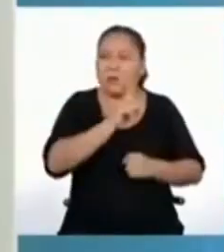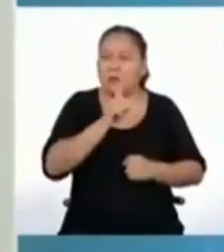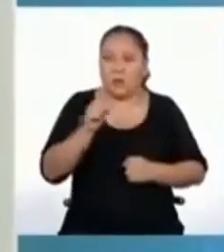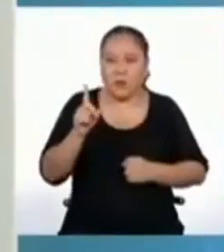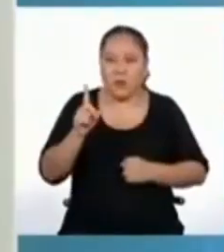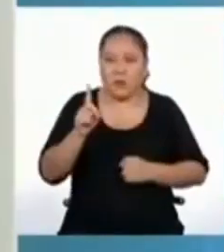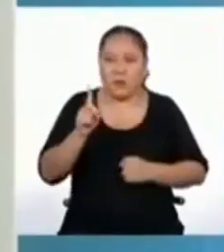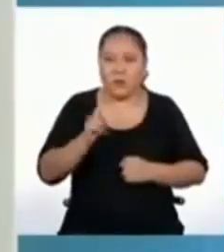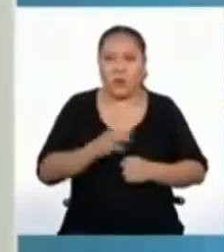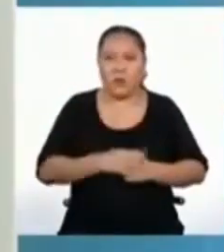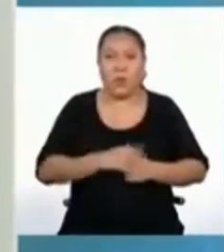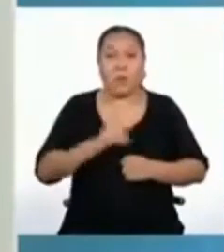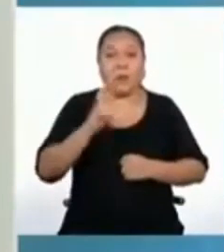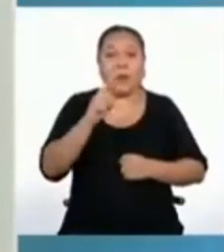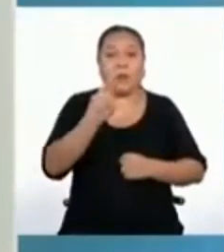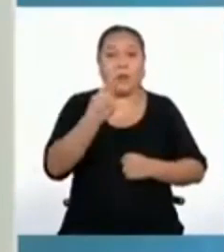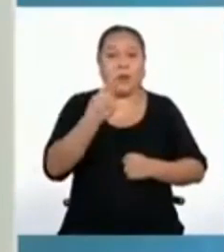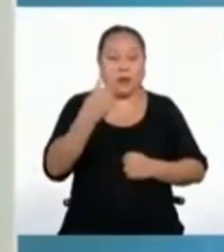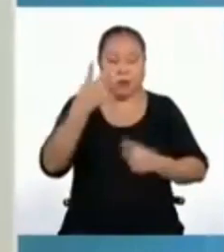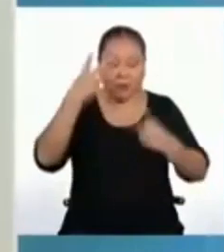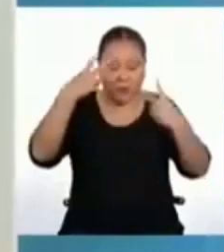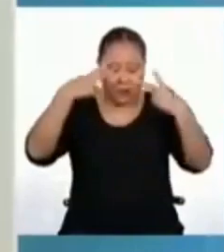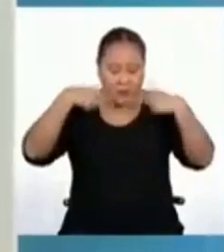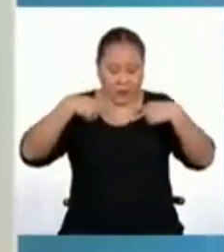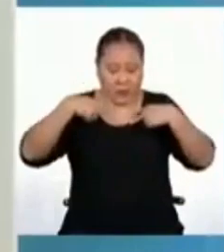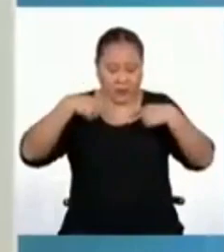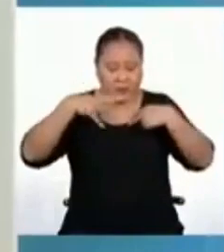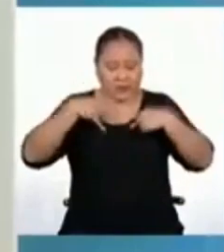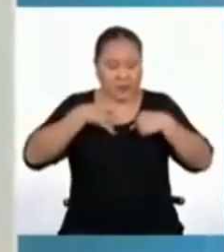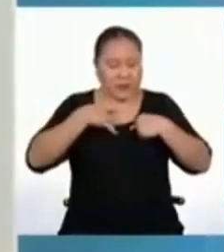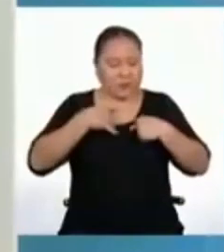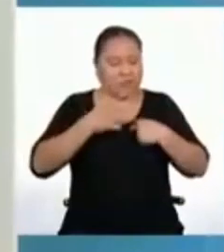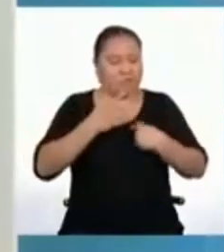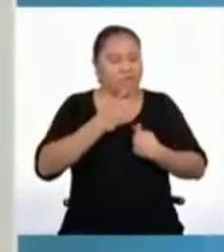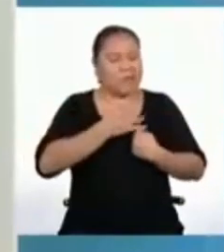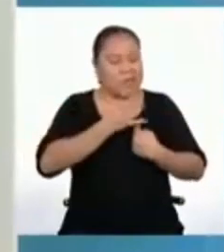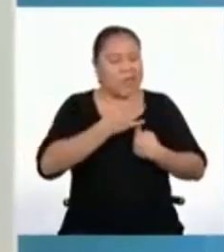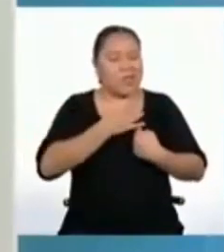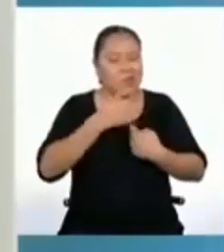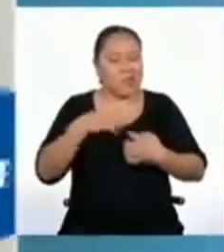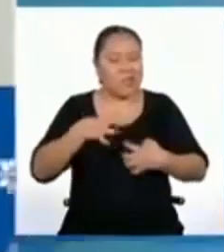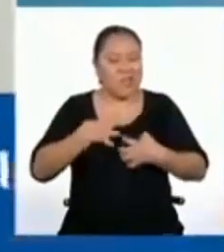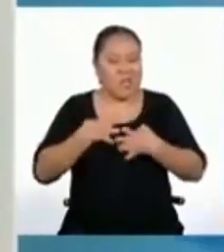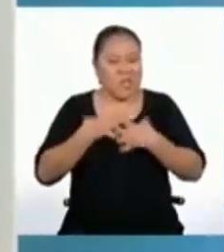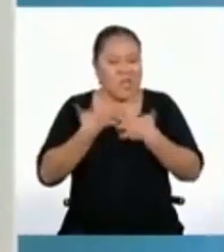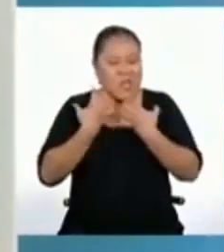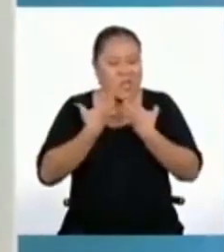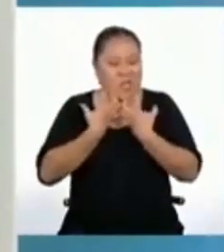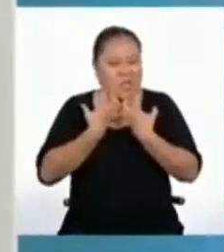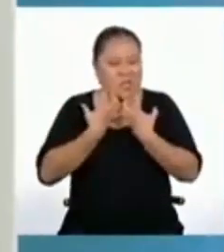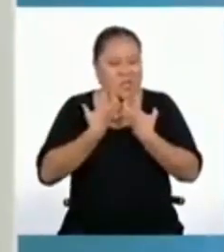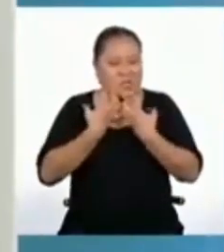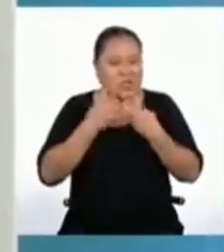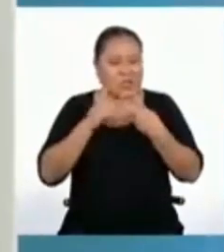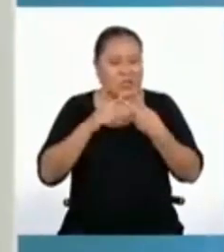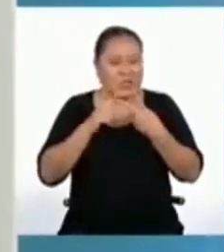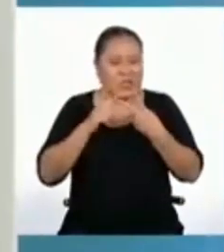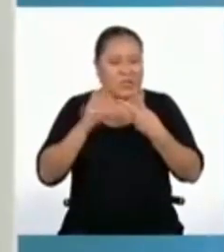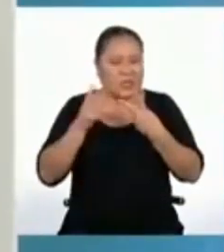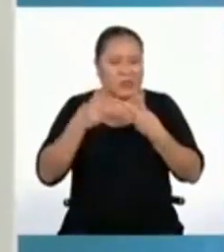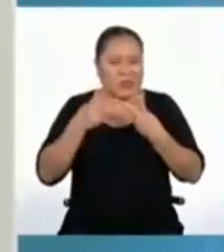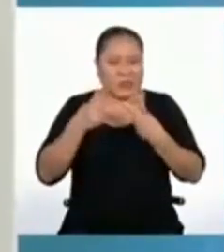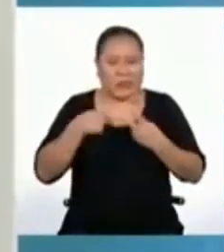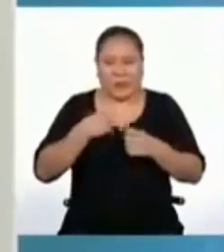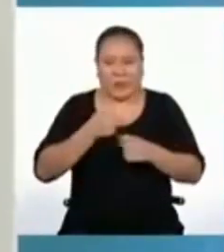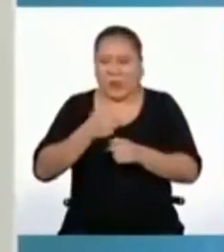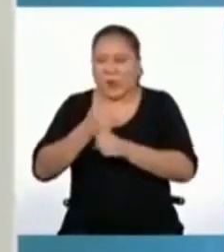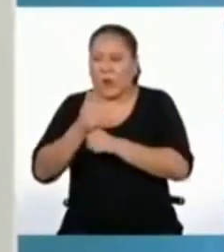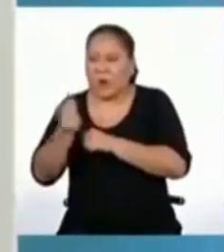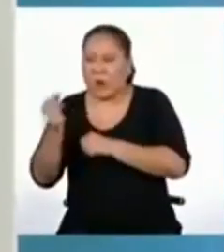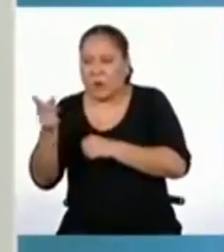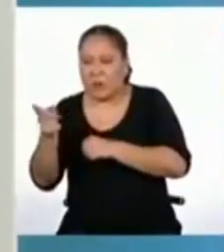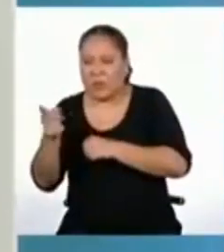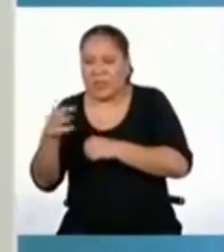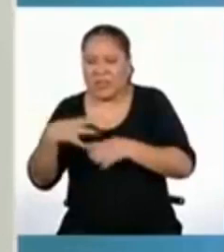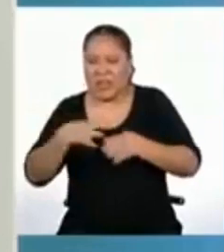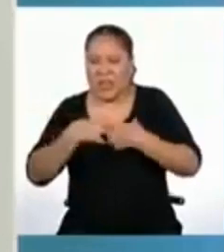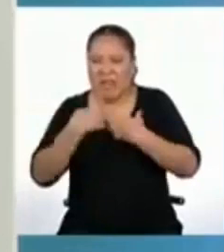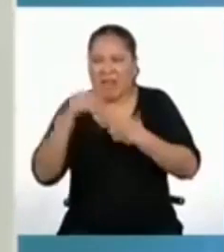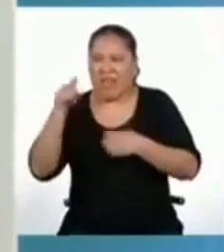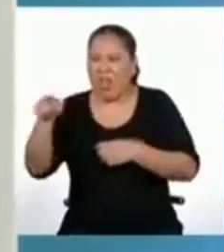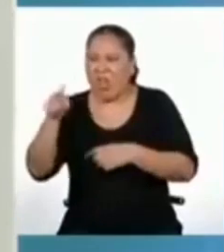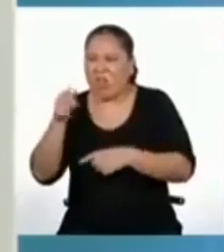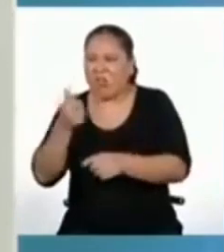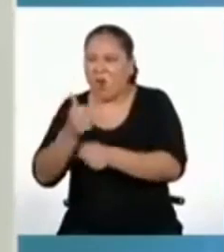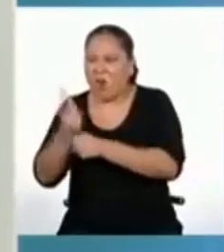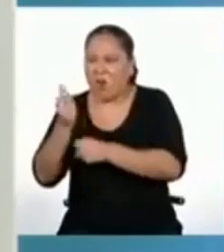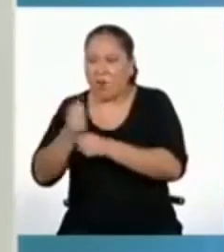eso. Primero, identificar que siento ira. Segundo, no culpar a otros por la ira